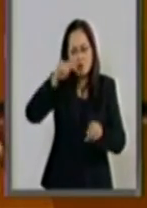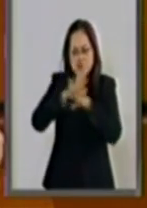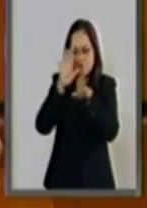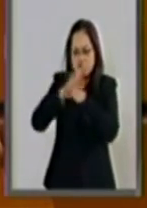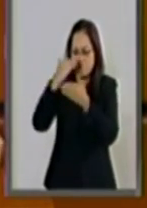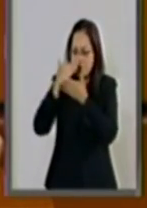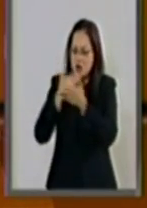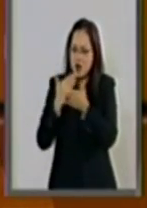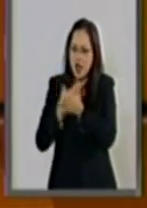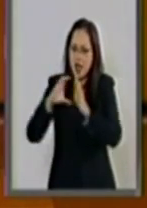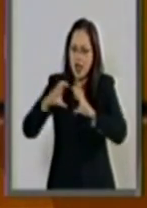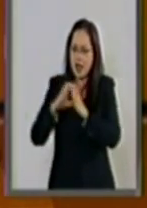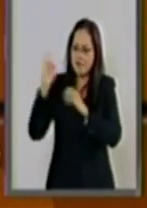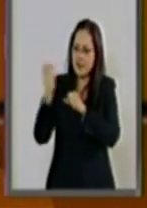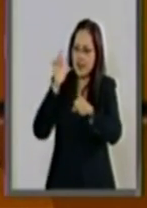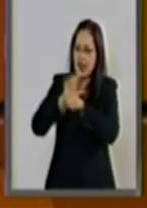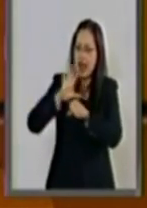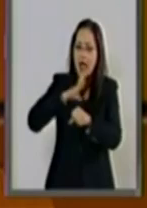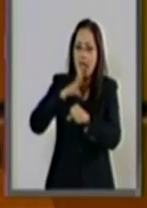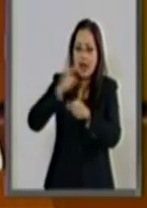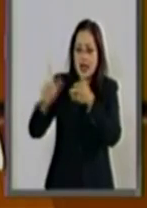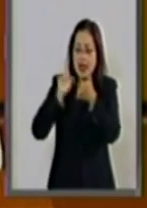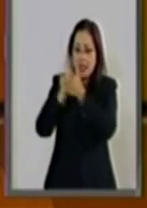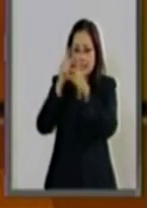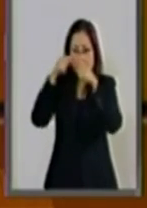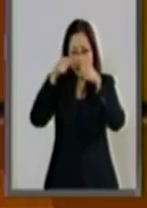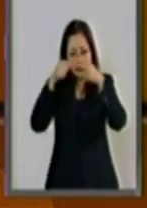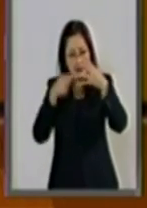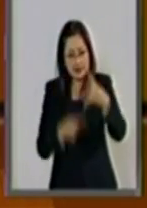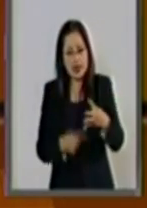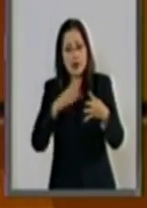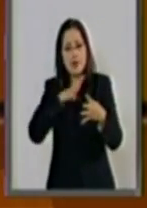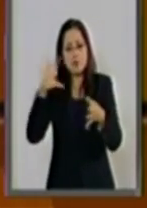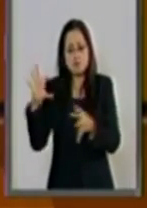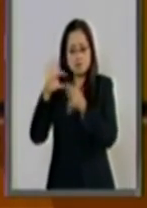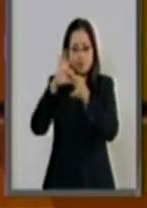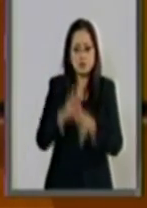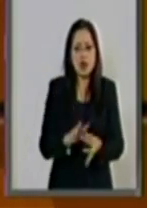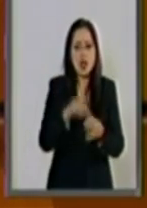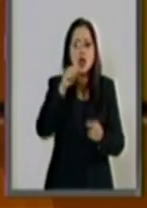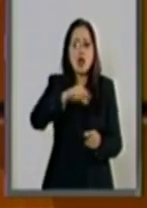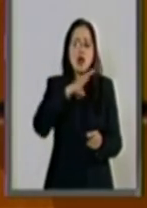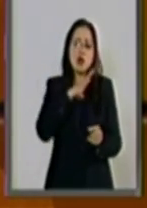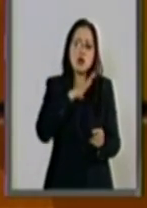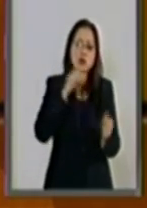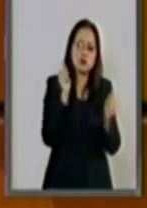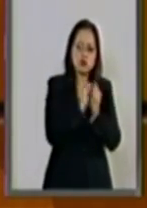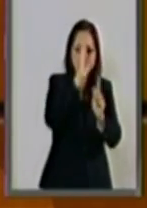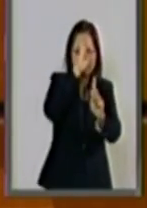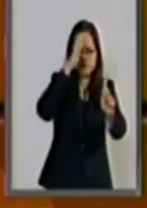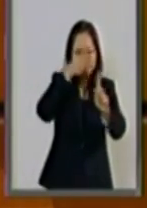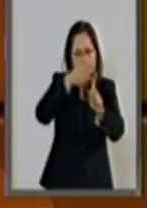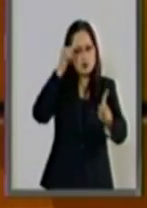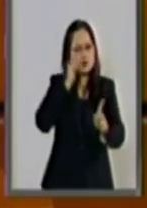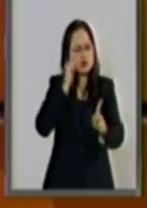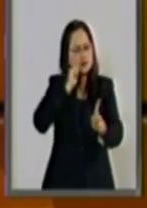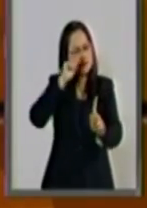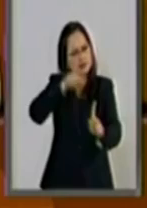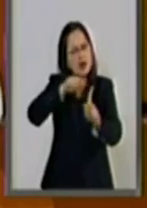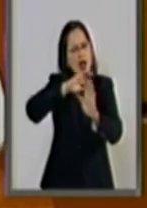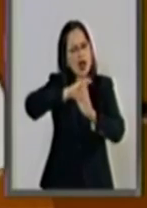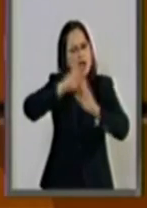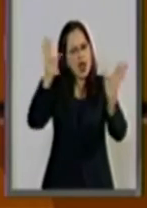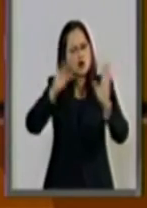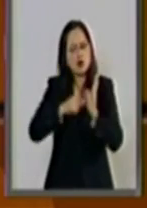nivel federal, distintas leyes. De manera que se incorporan lo que siempre es un propósito y un objetivo loable a